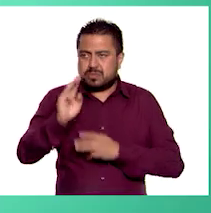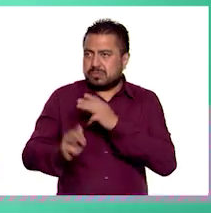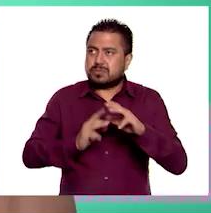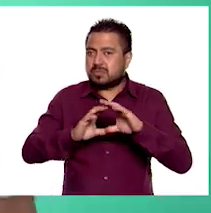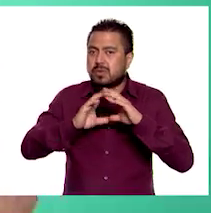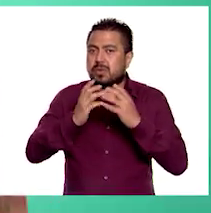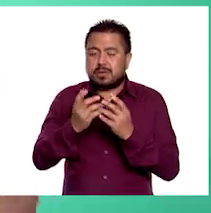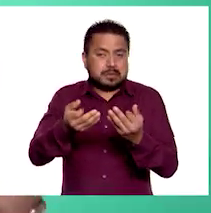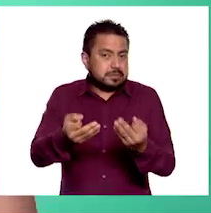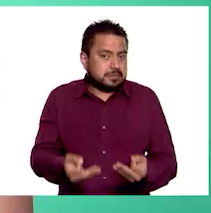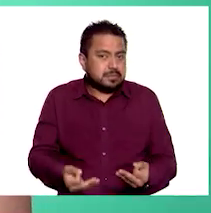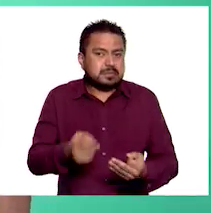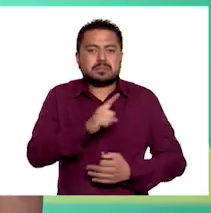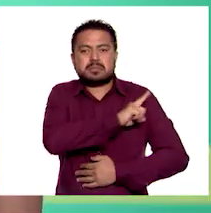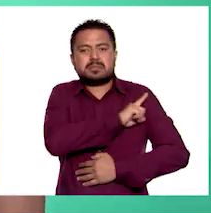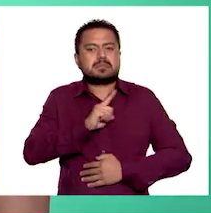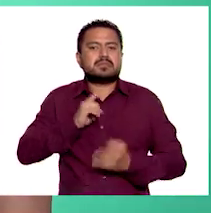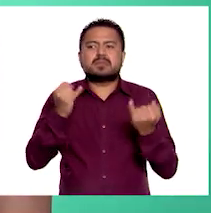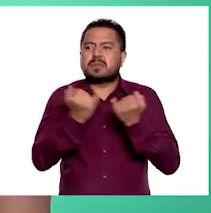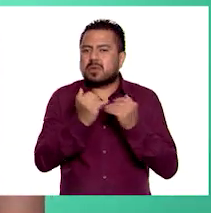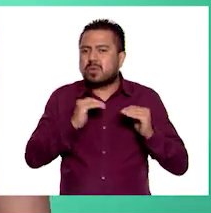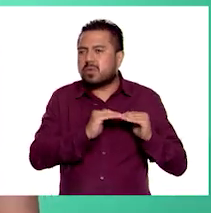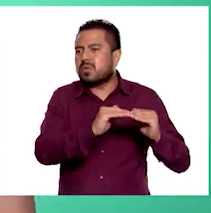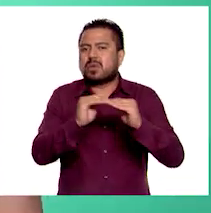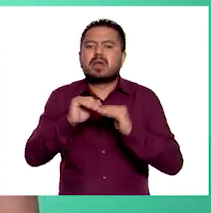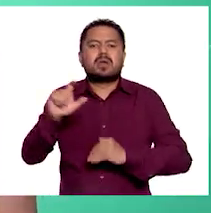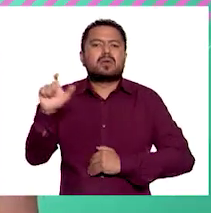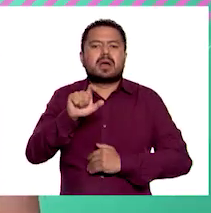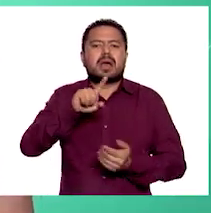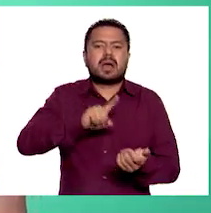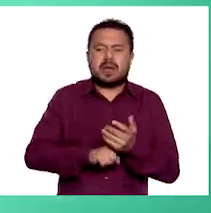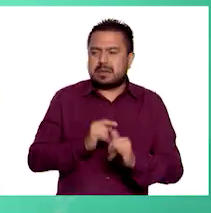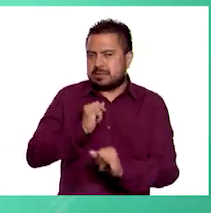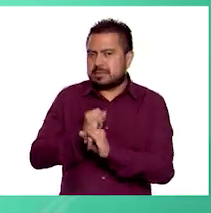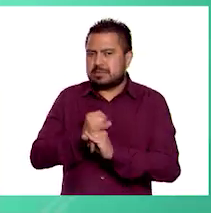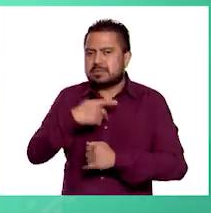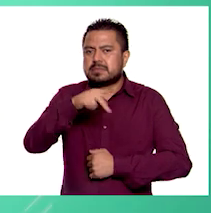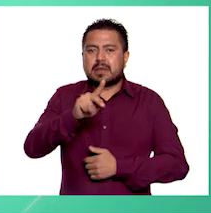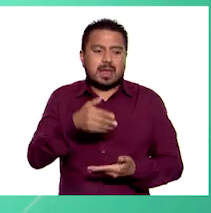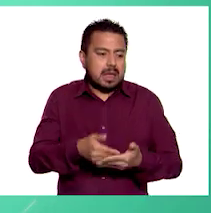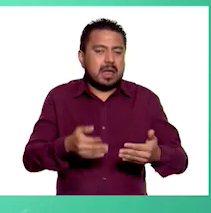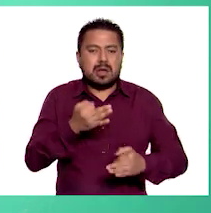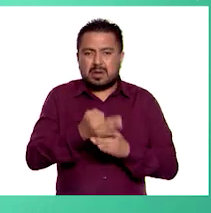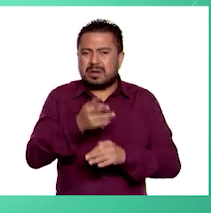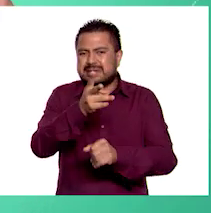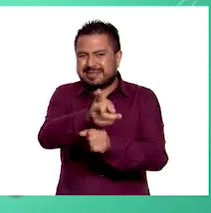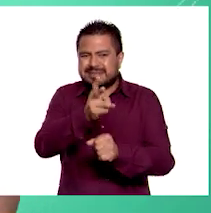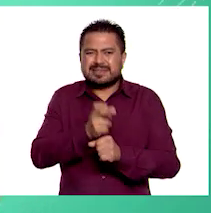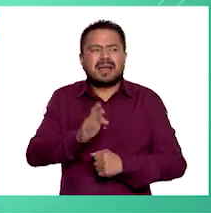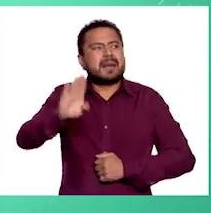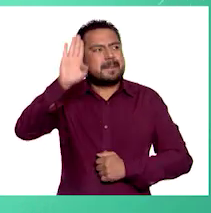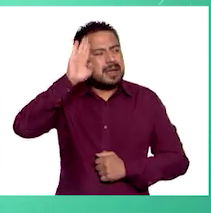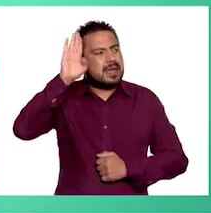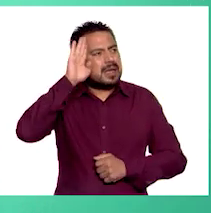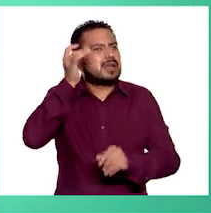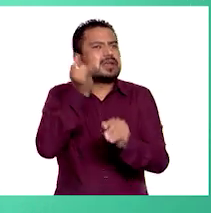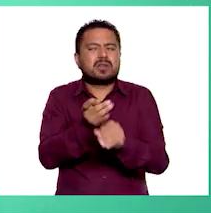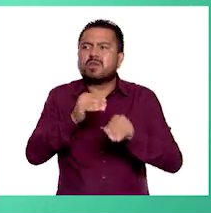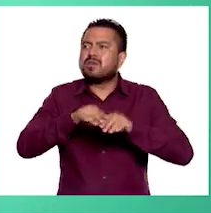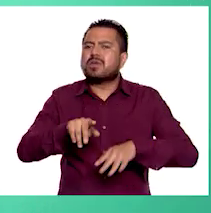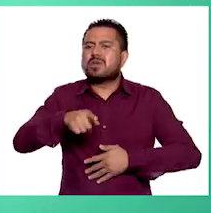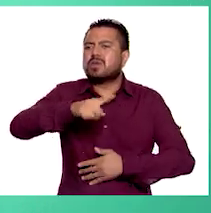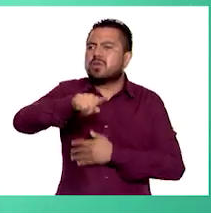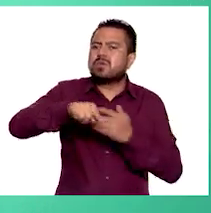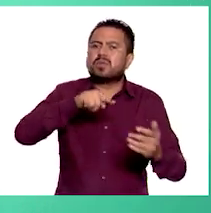¿verdad? Así que debes ser igual de cauteloso cuando estás en línea. Ahora te invito a pensar sobre la información que algunos